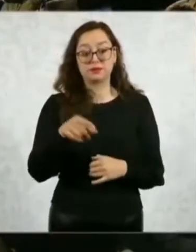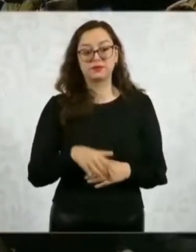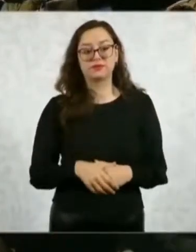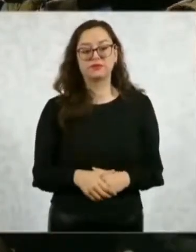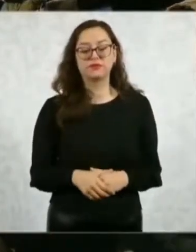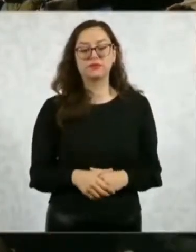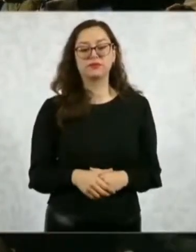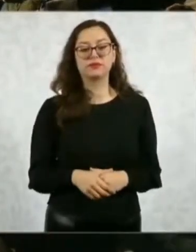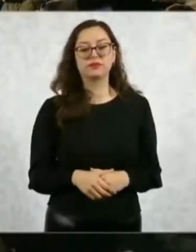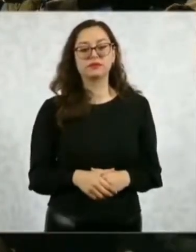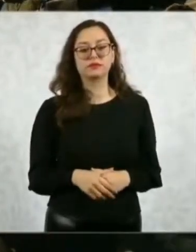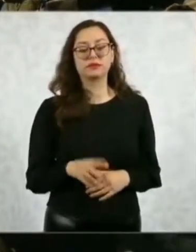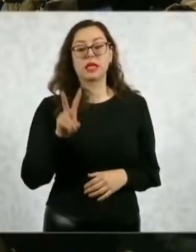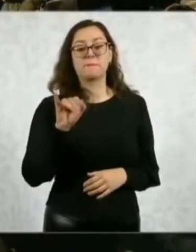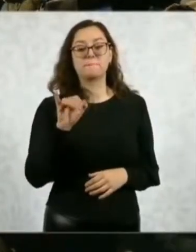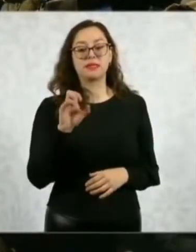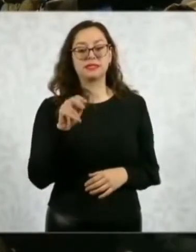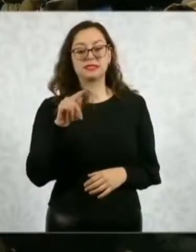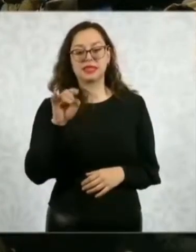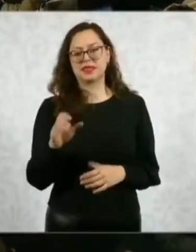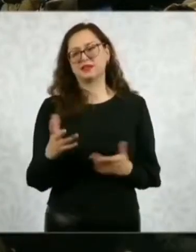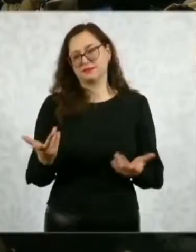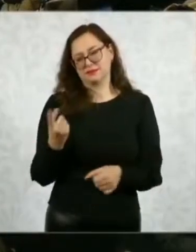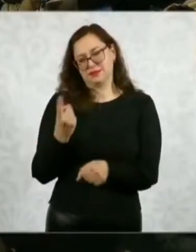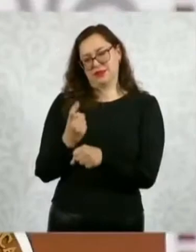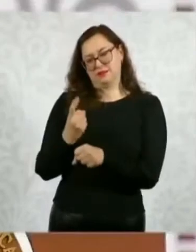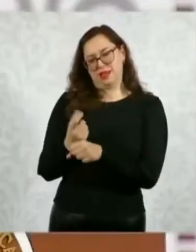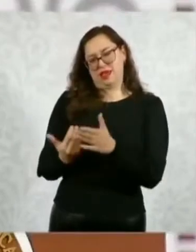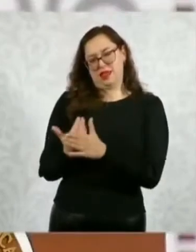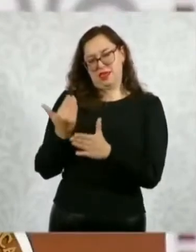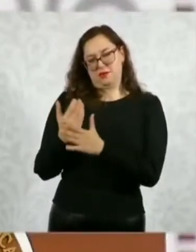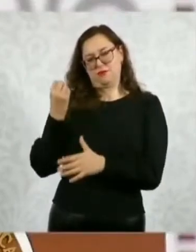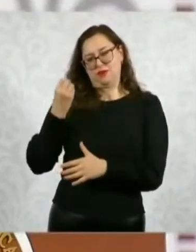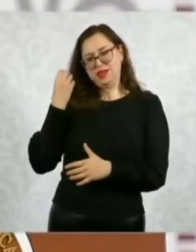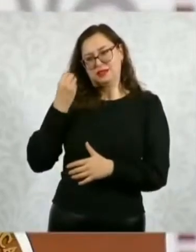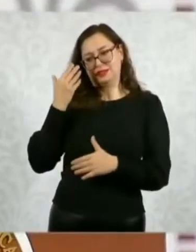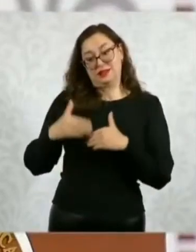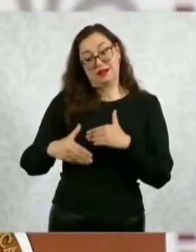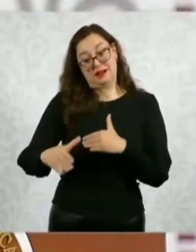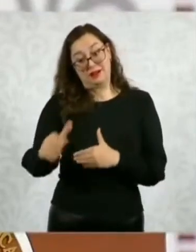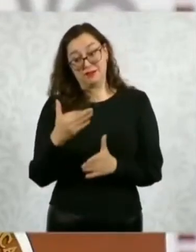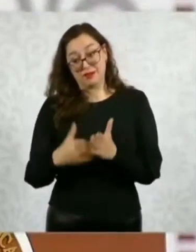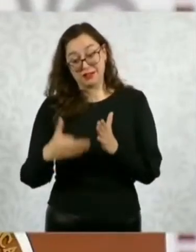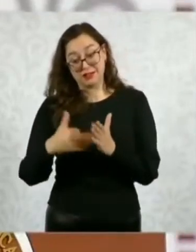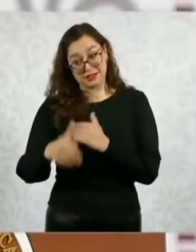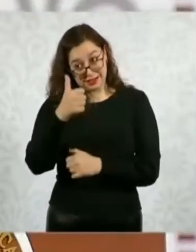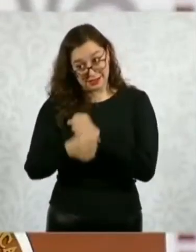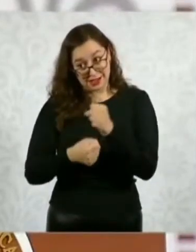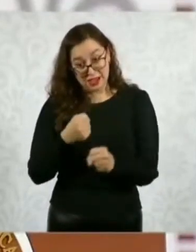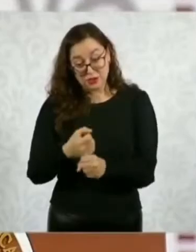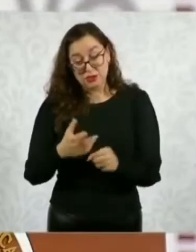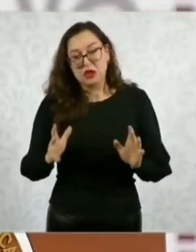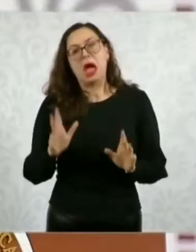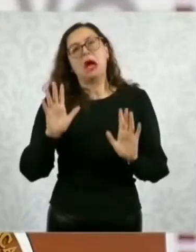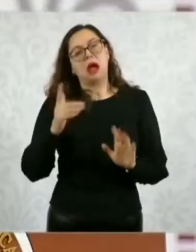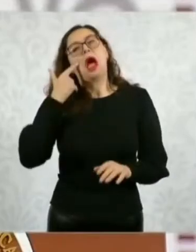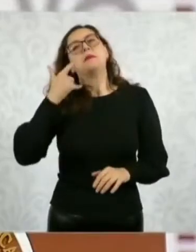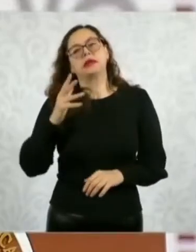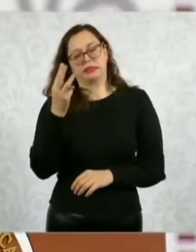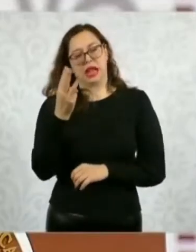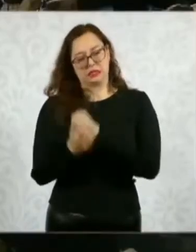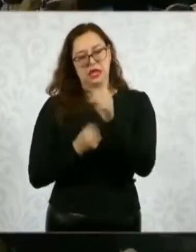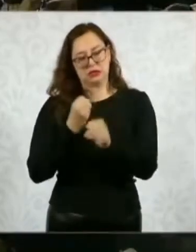Es la primera mañanera, todavía nos faltan seis años, espero, después de la revocación de mandato.